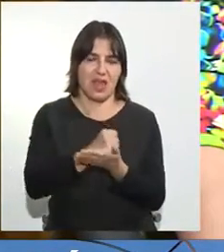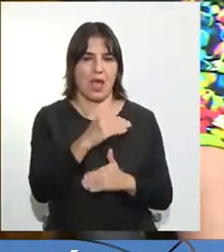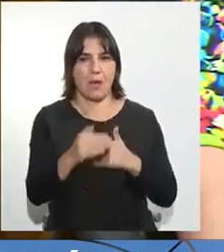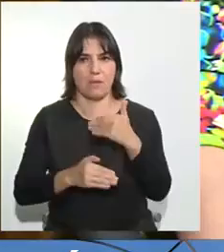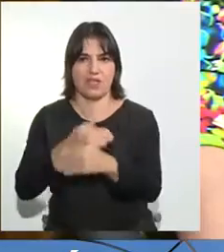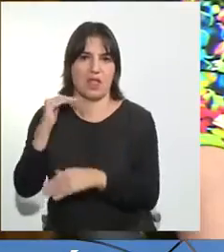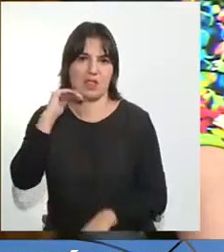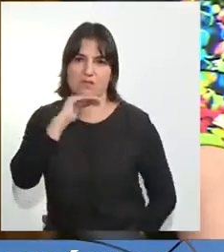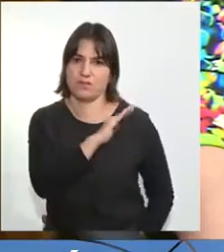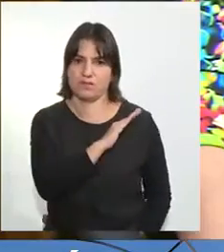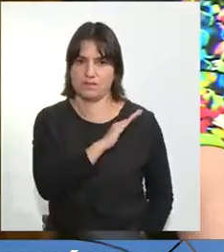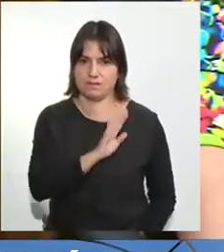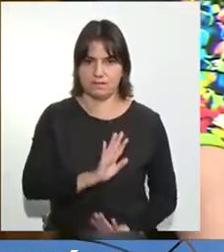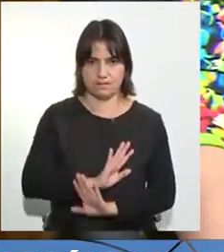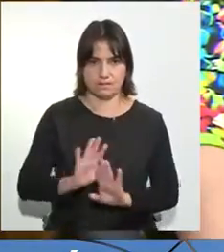diligencia. He dicho, señor Presidente.